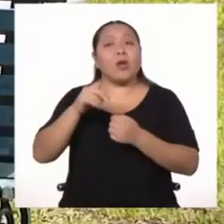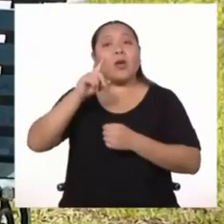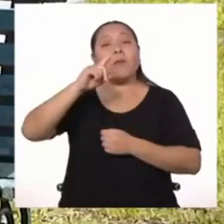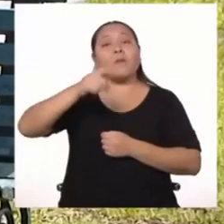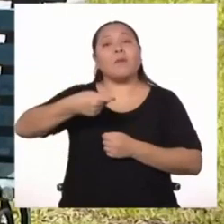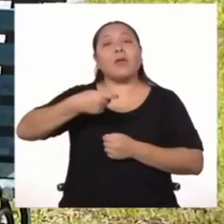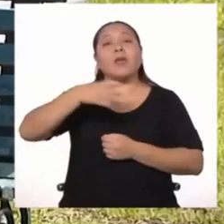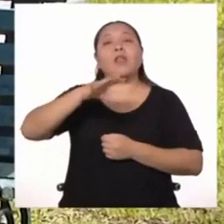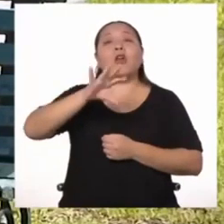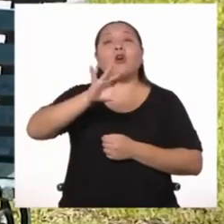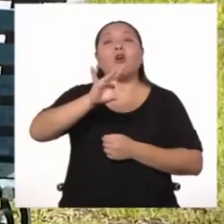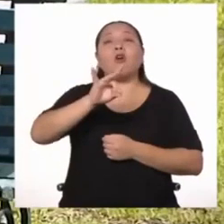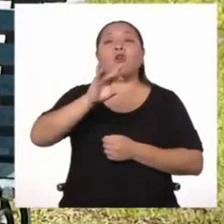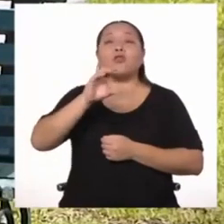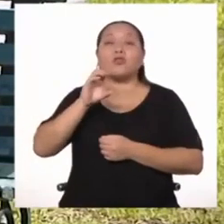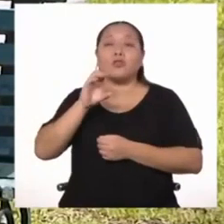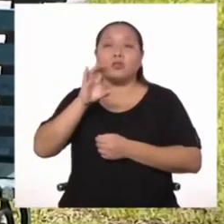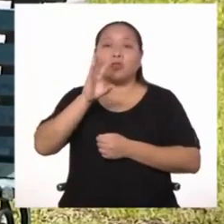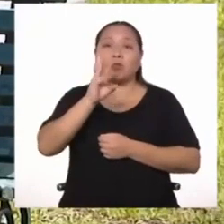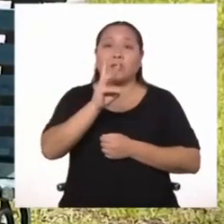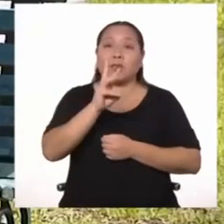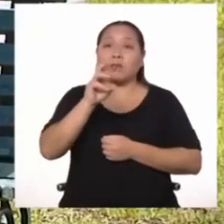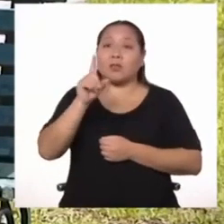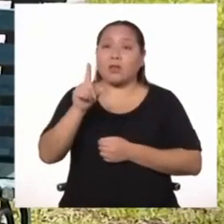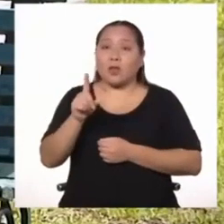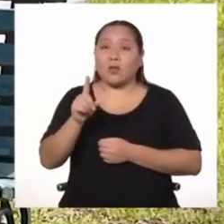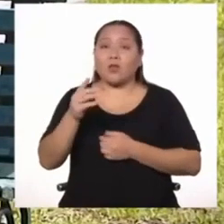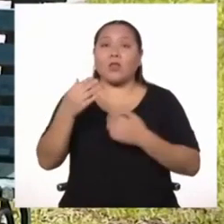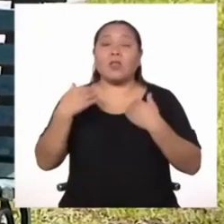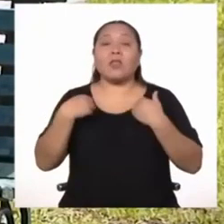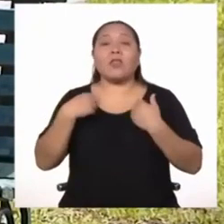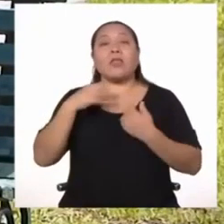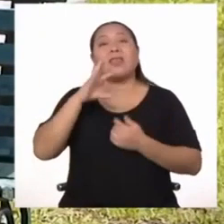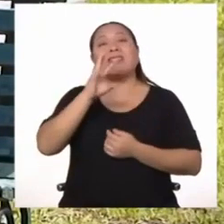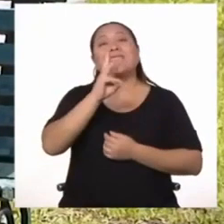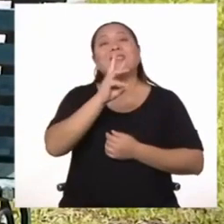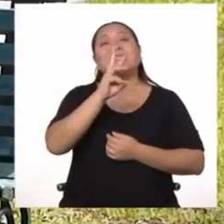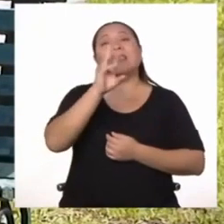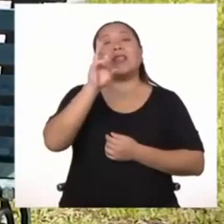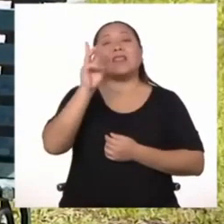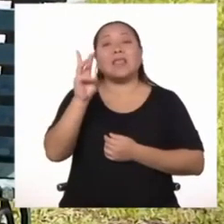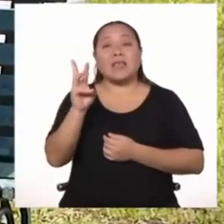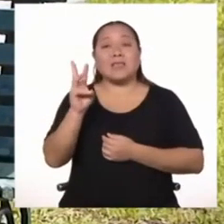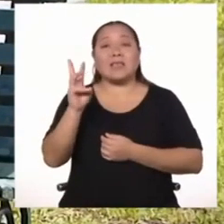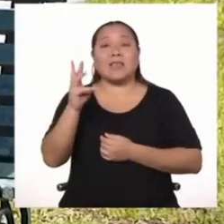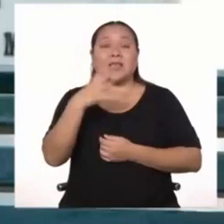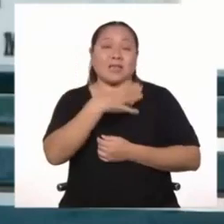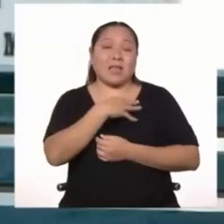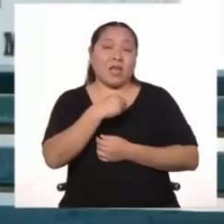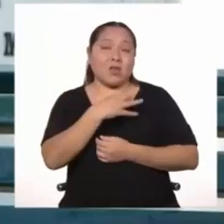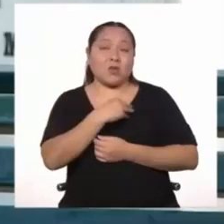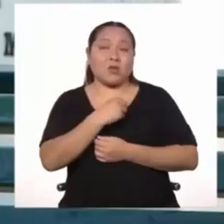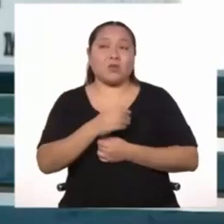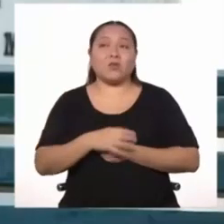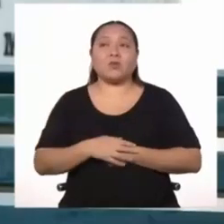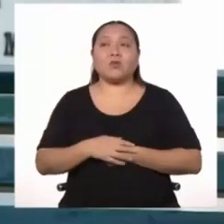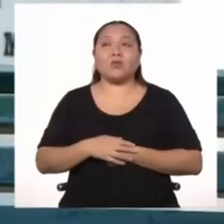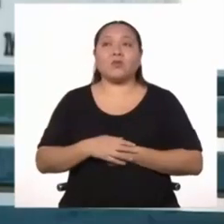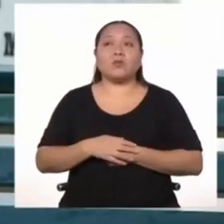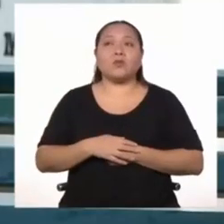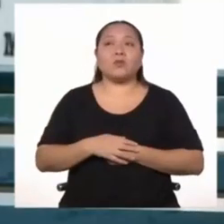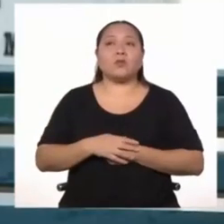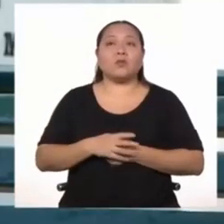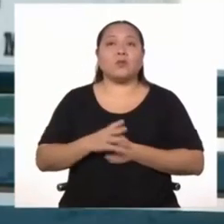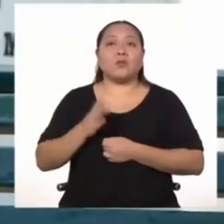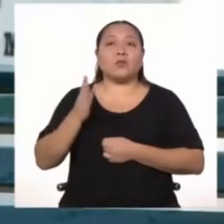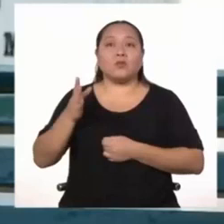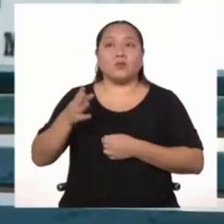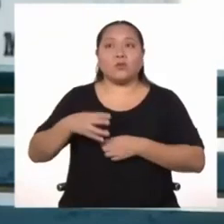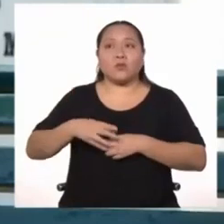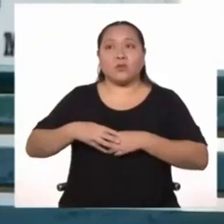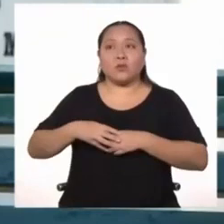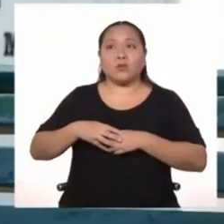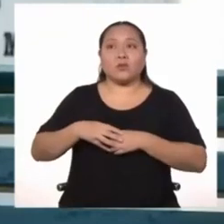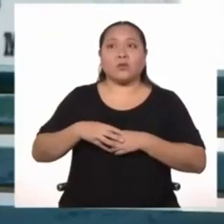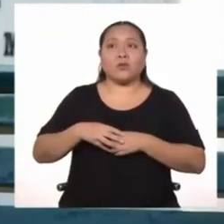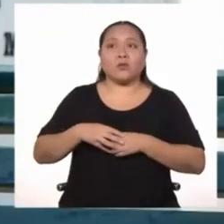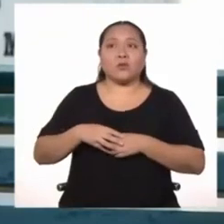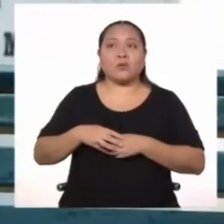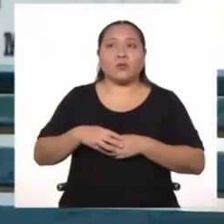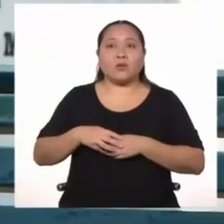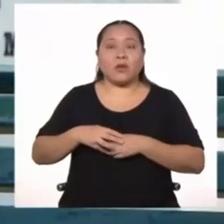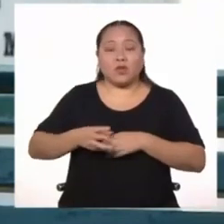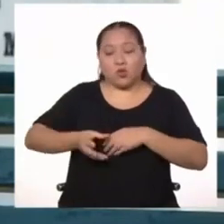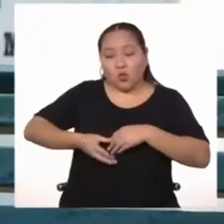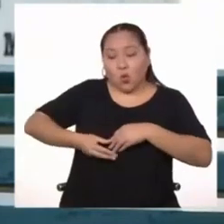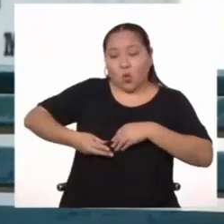1861, cuando tenía 66 años. En su hígado se encontraron dos